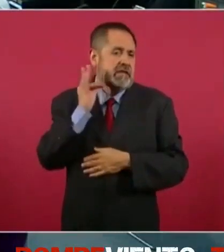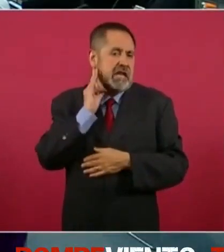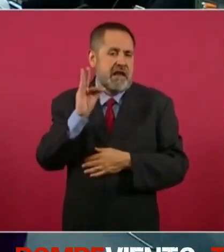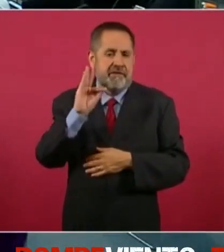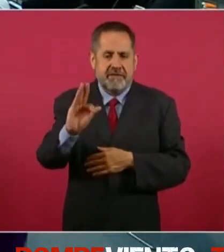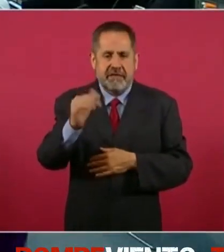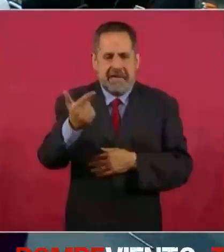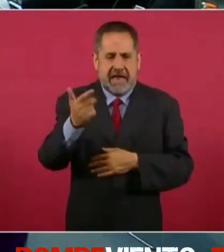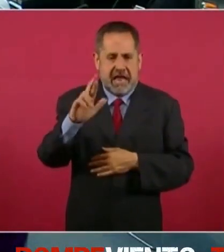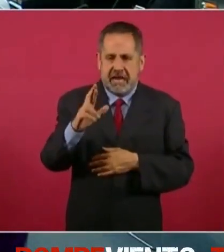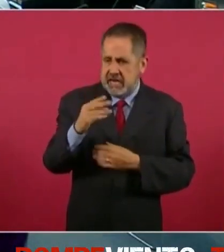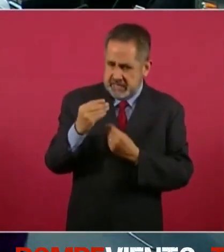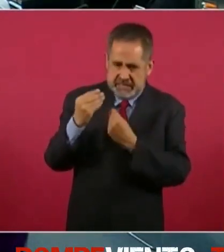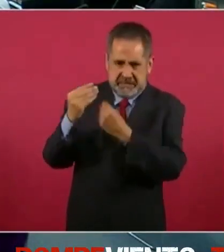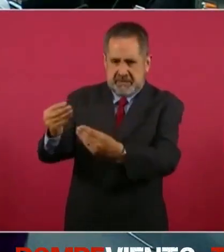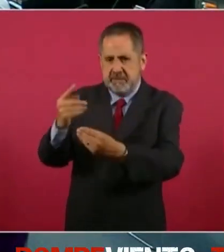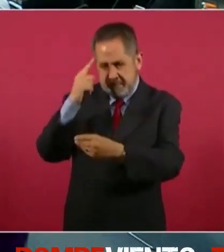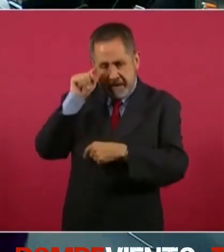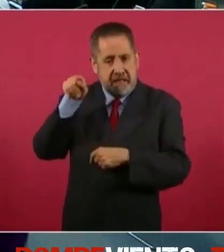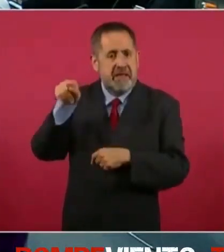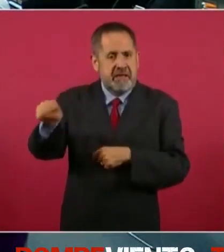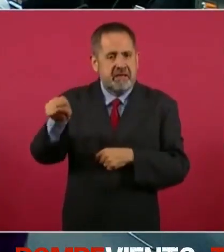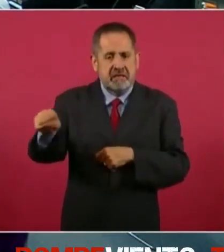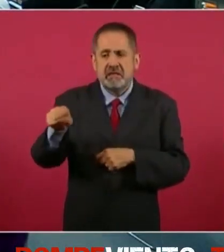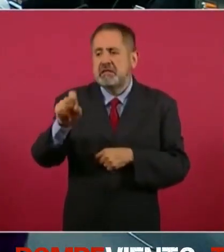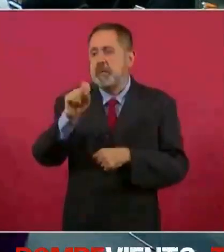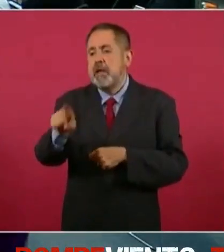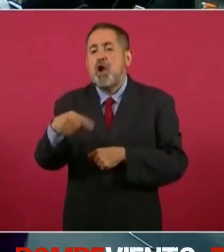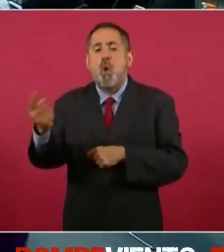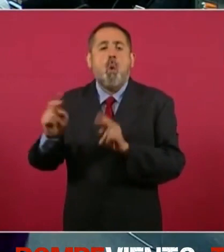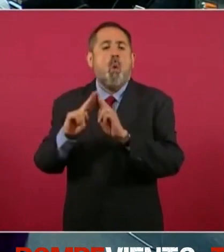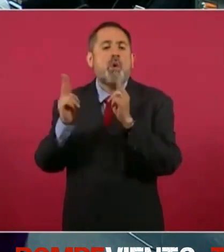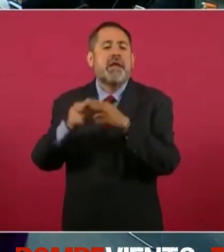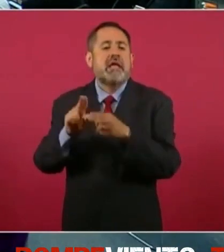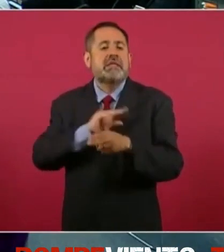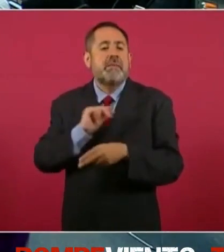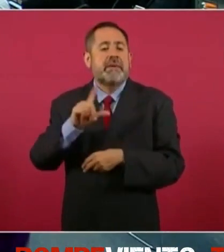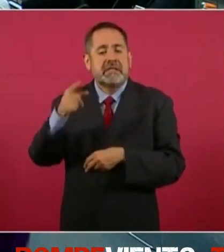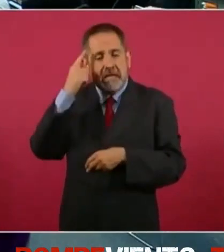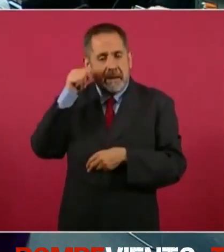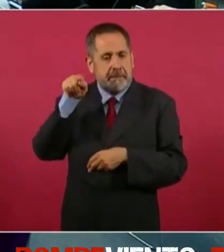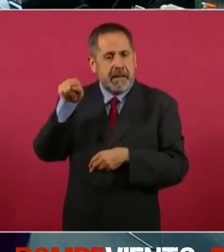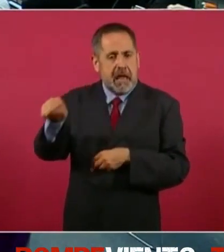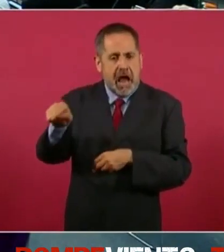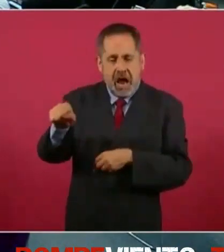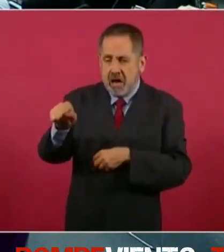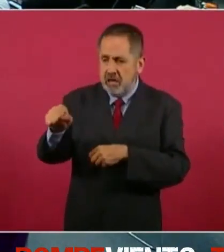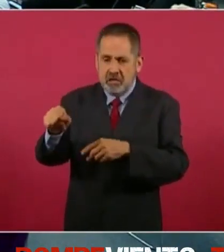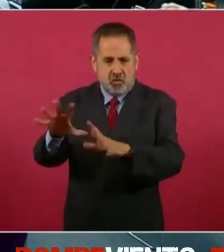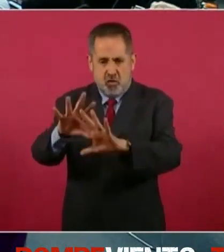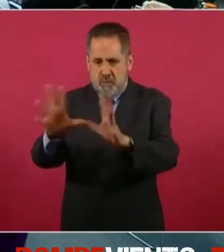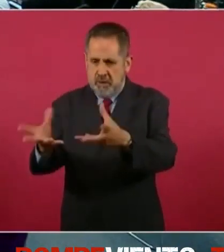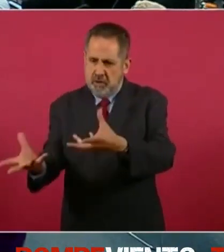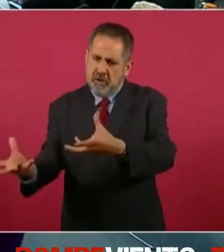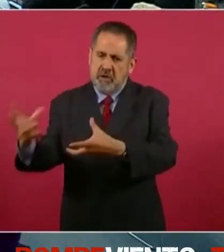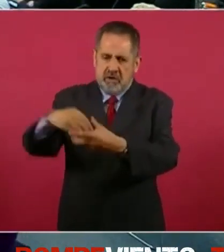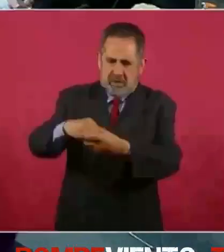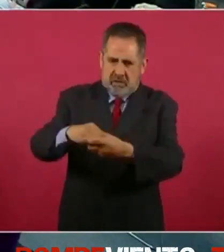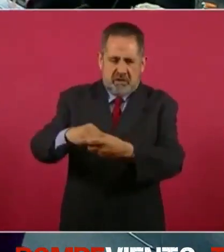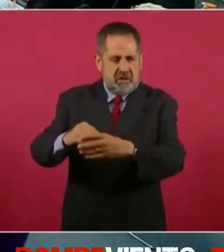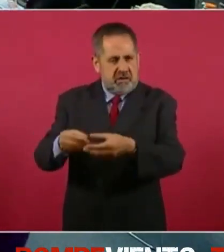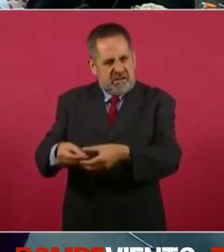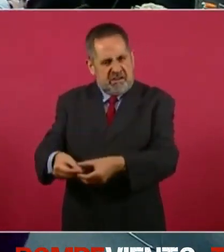de la República y a la unidad especializada en el caso, para que se incorpore toda esta información,